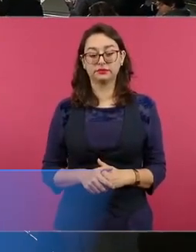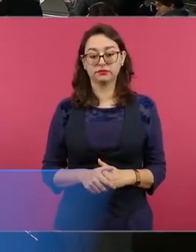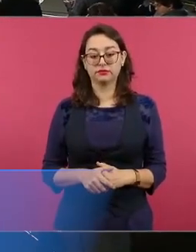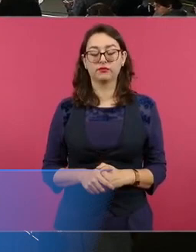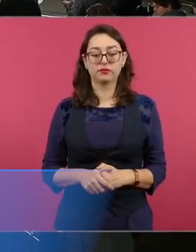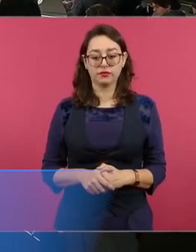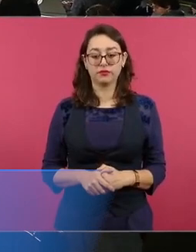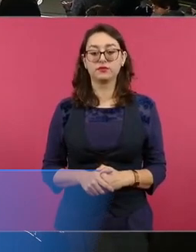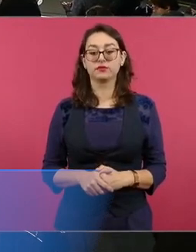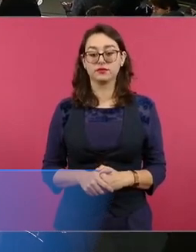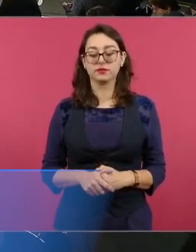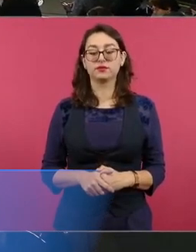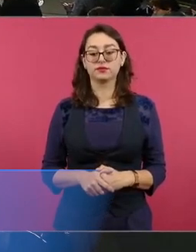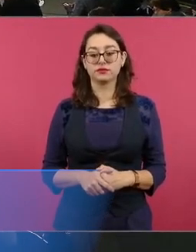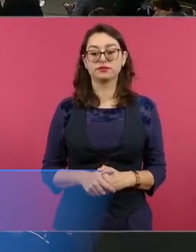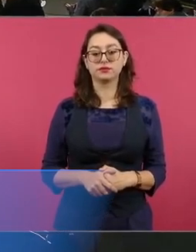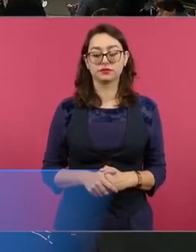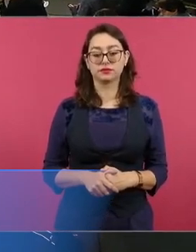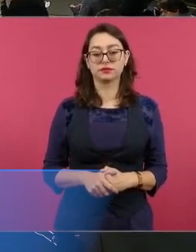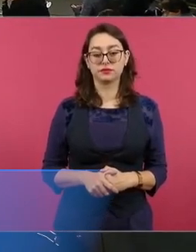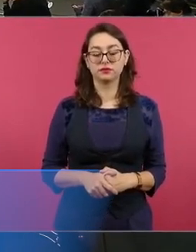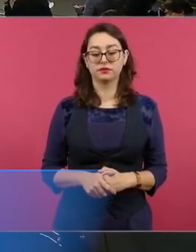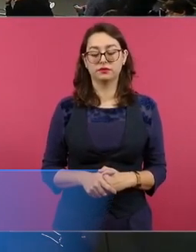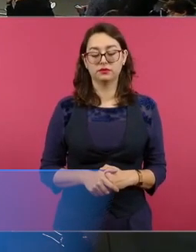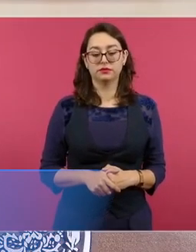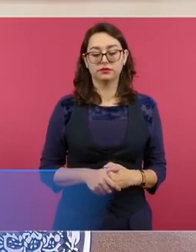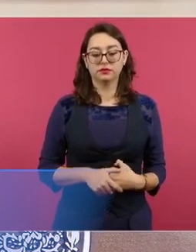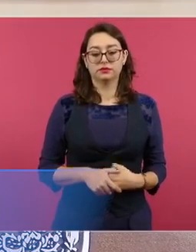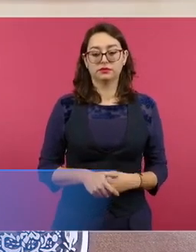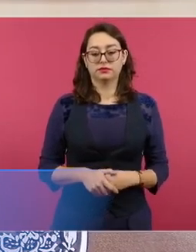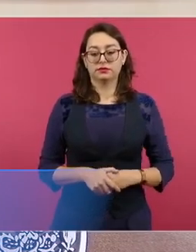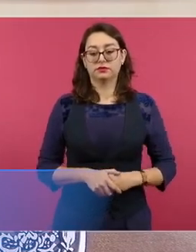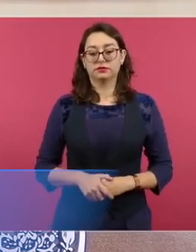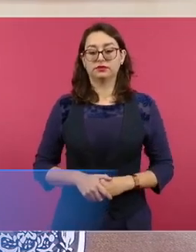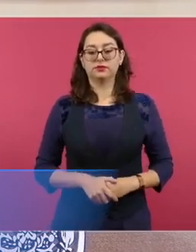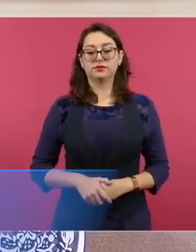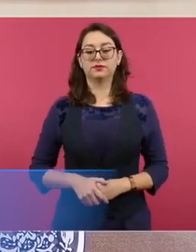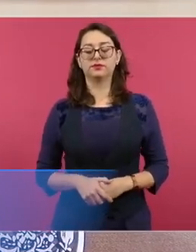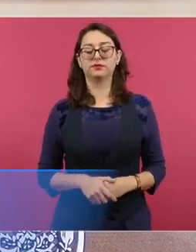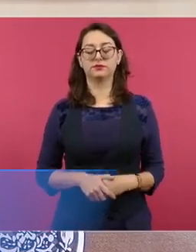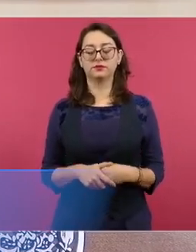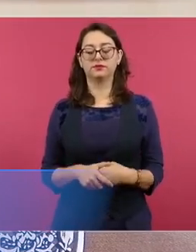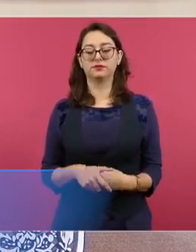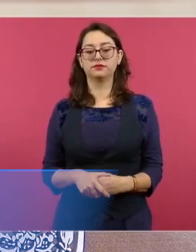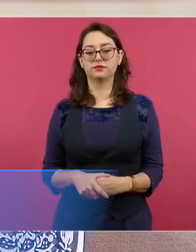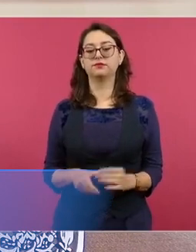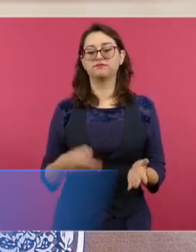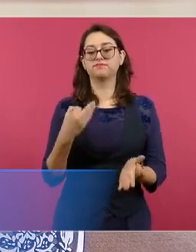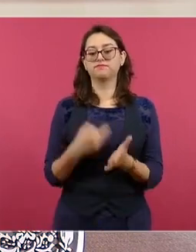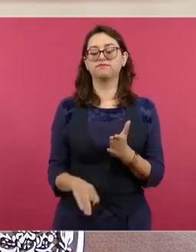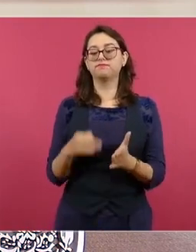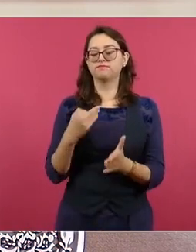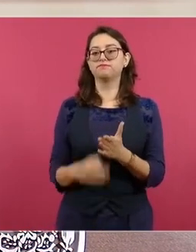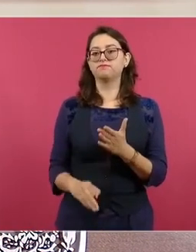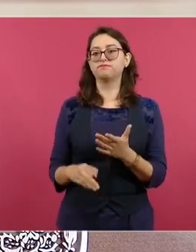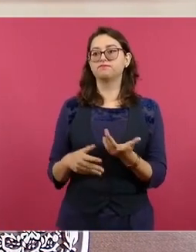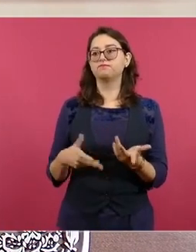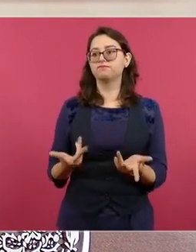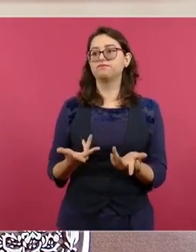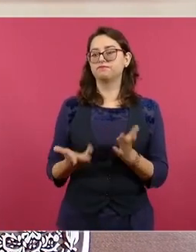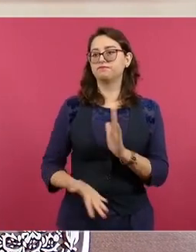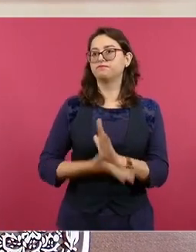hace falta resolver el problema de la movilidad ahí en Boca del Río, que